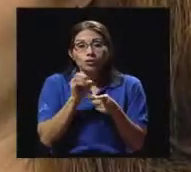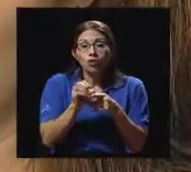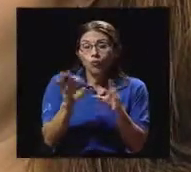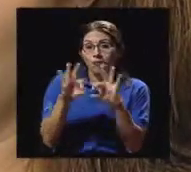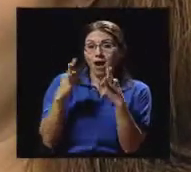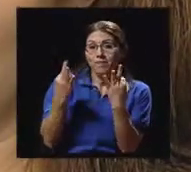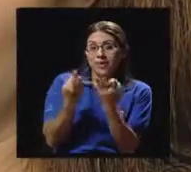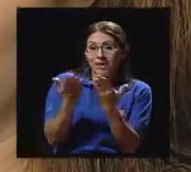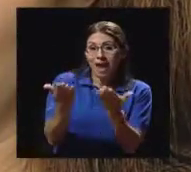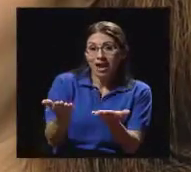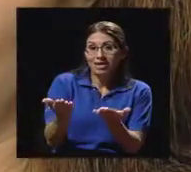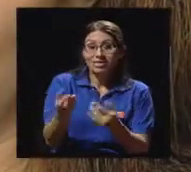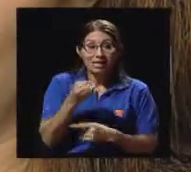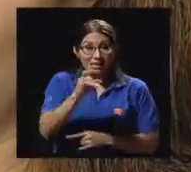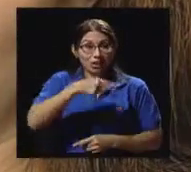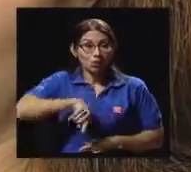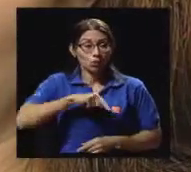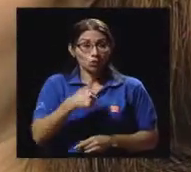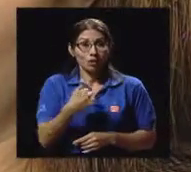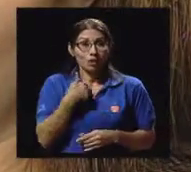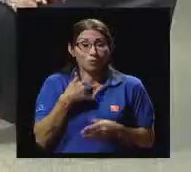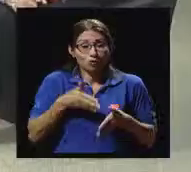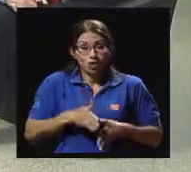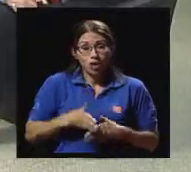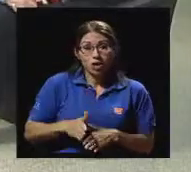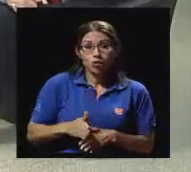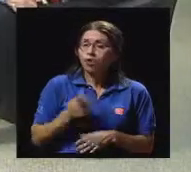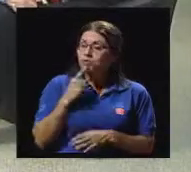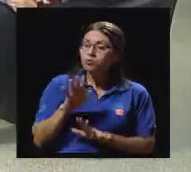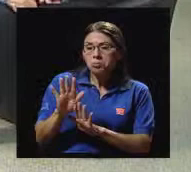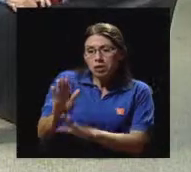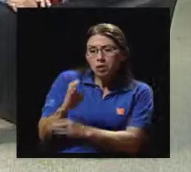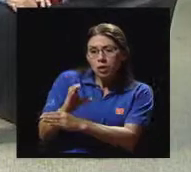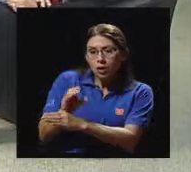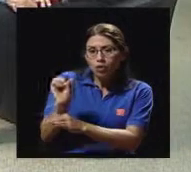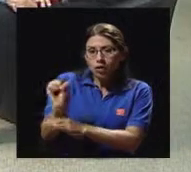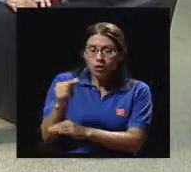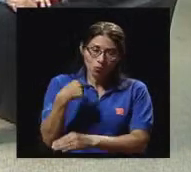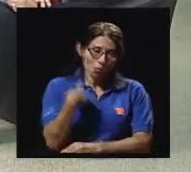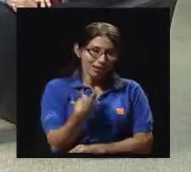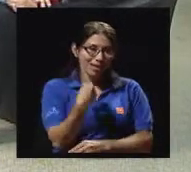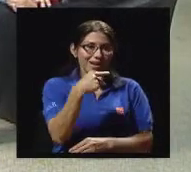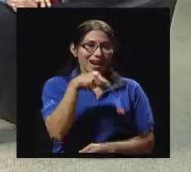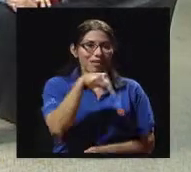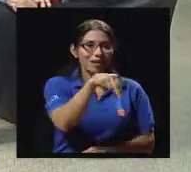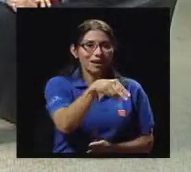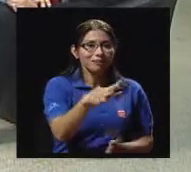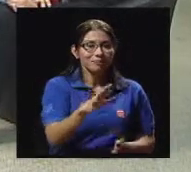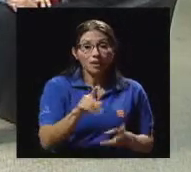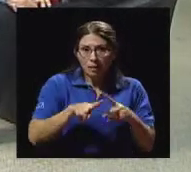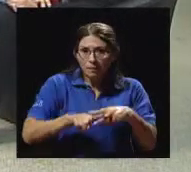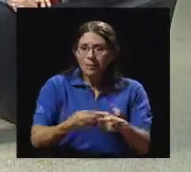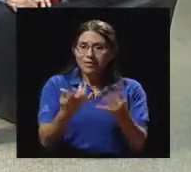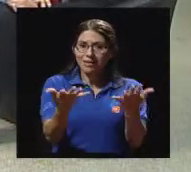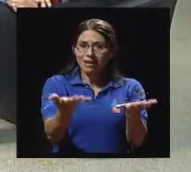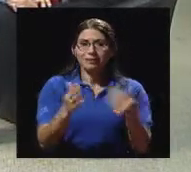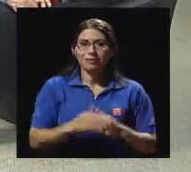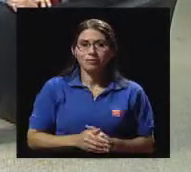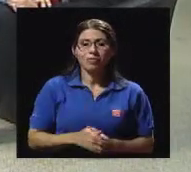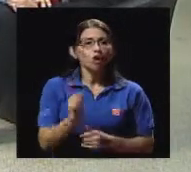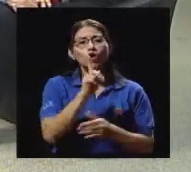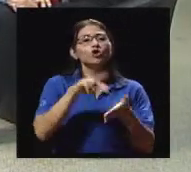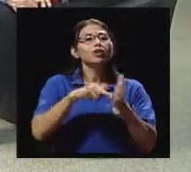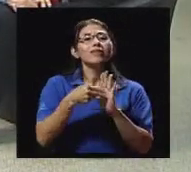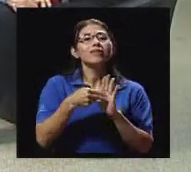si tenemos hijos, cuídanos un ratito, vamos a salir a caminar y si no, empezar a hacerlo. No es salir a